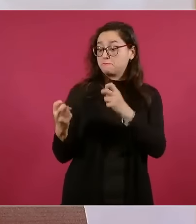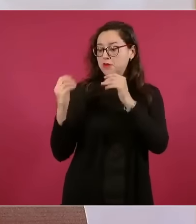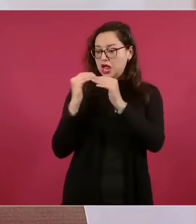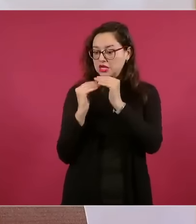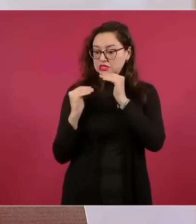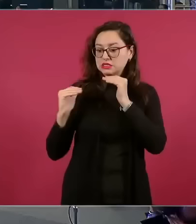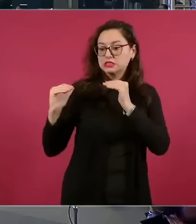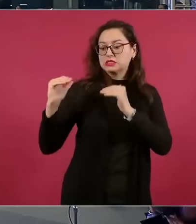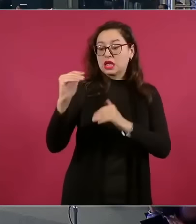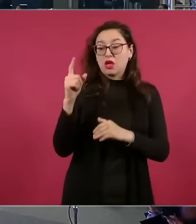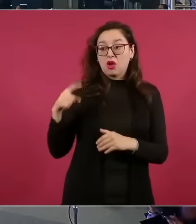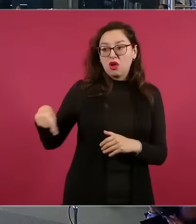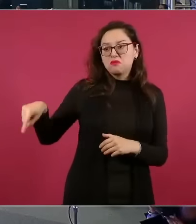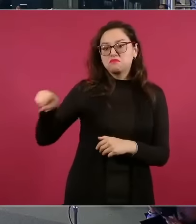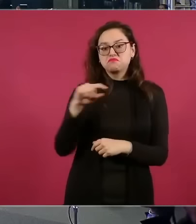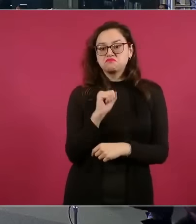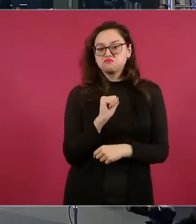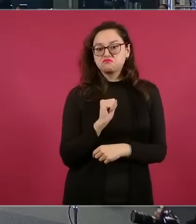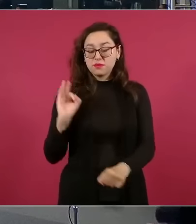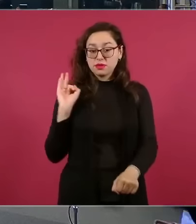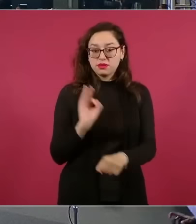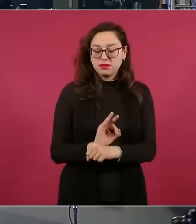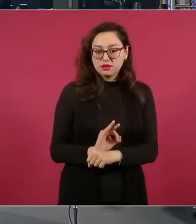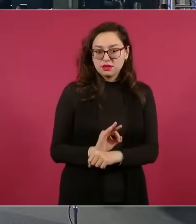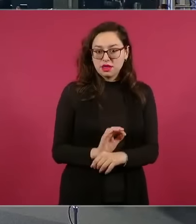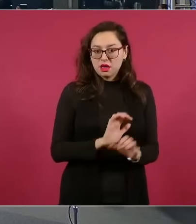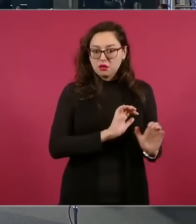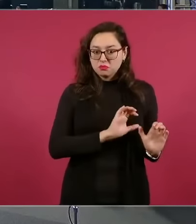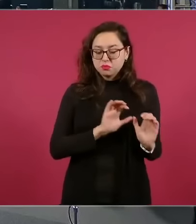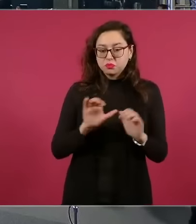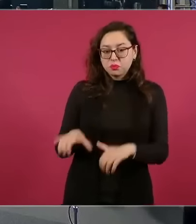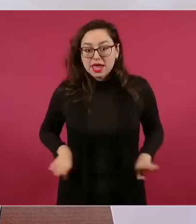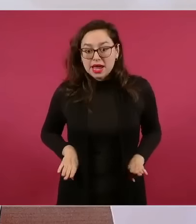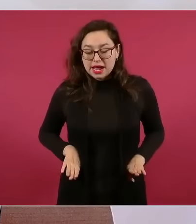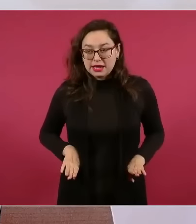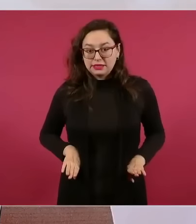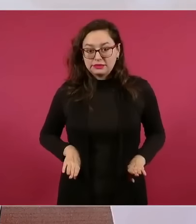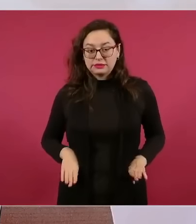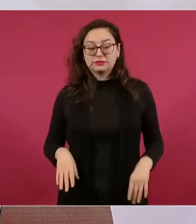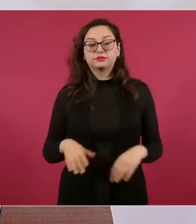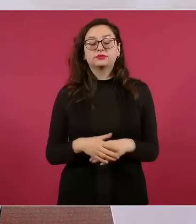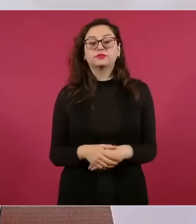sus facultades para conseguir empleo a su esposa o pareja.